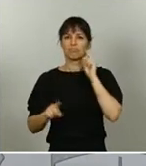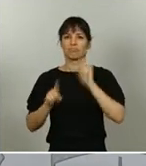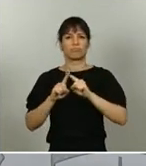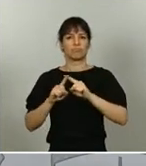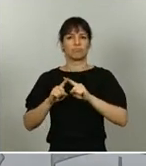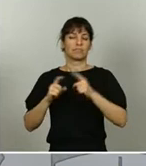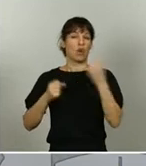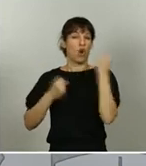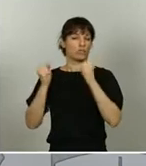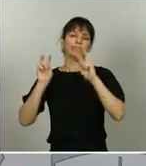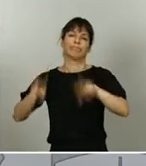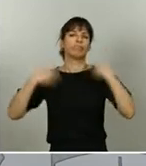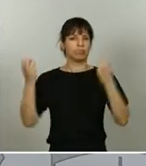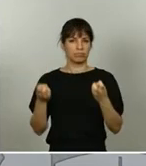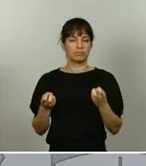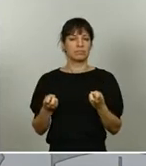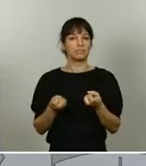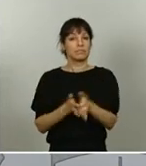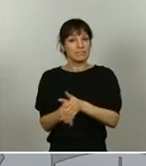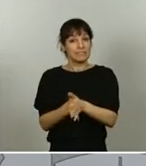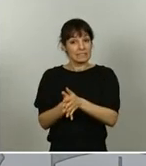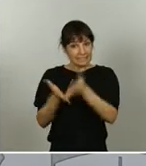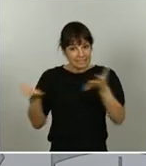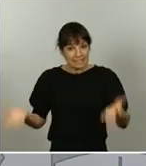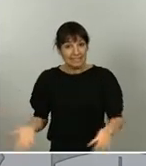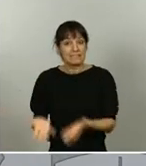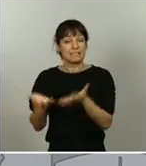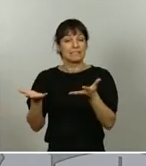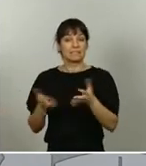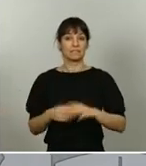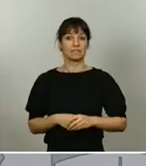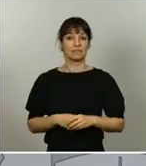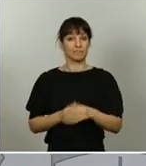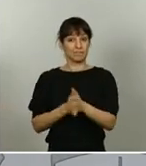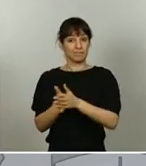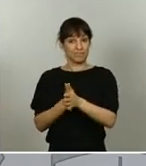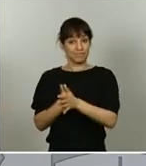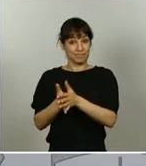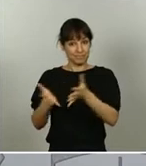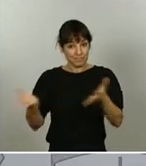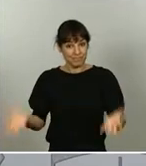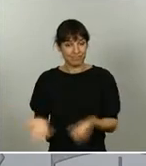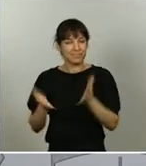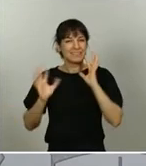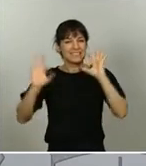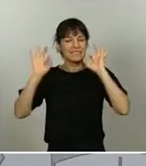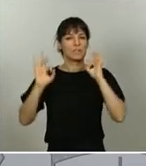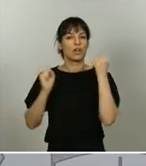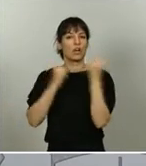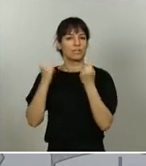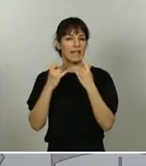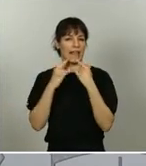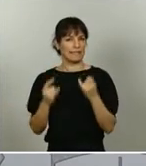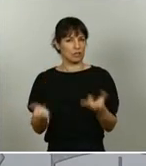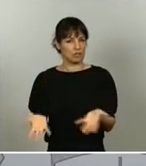vehículos, incentivando especialmente los vehículos eléctricos y con